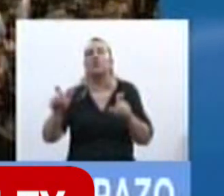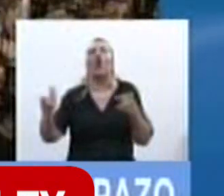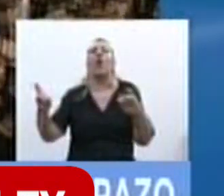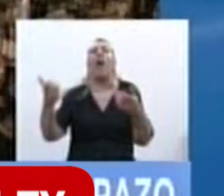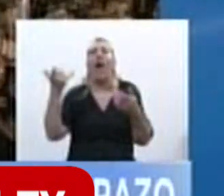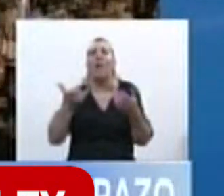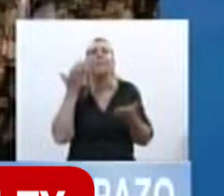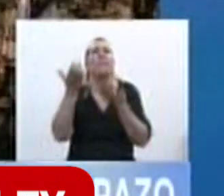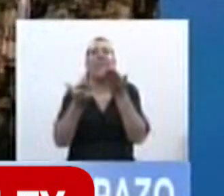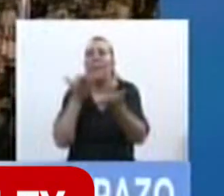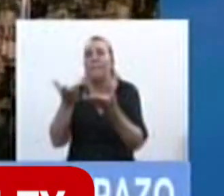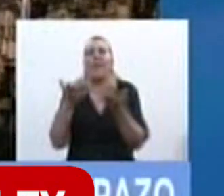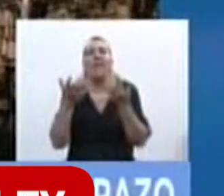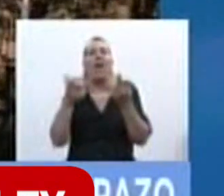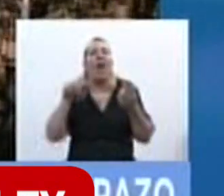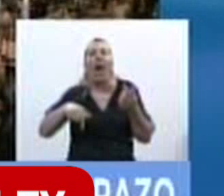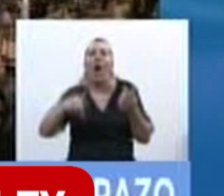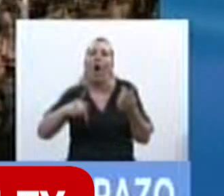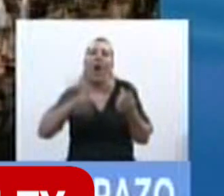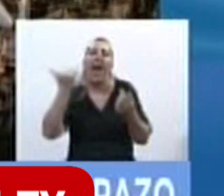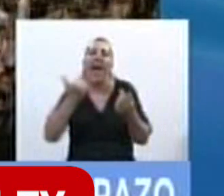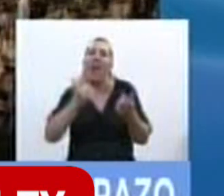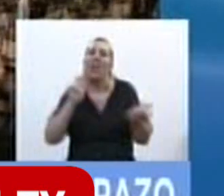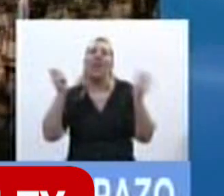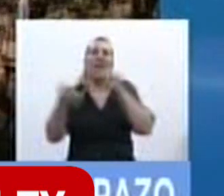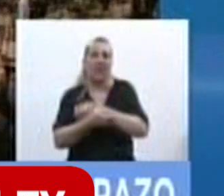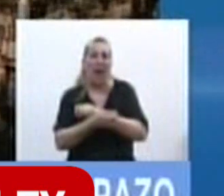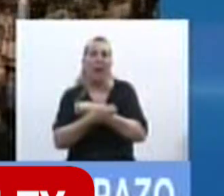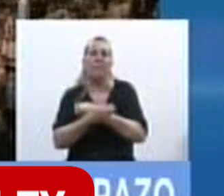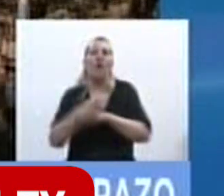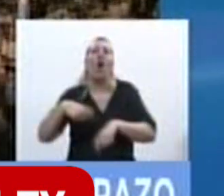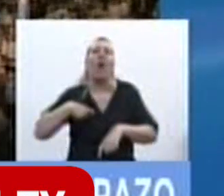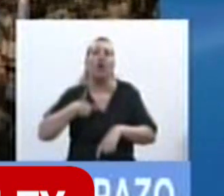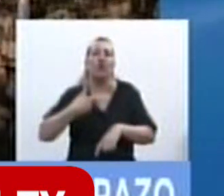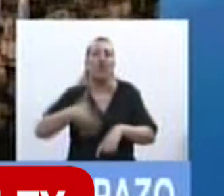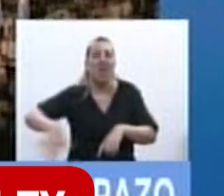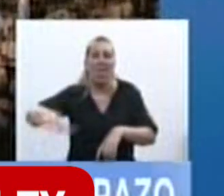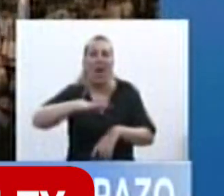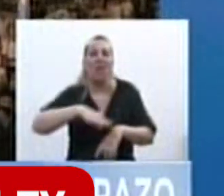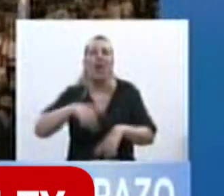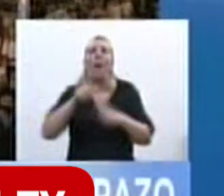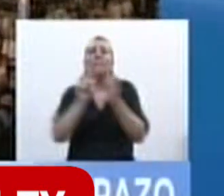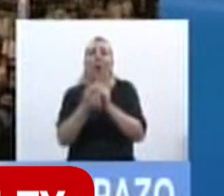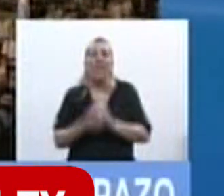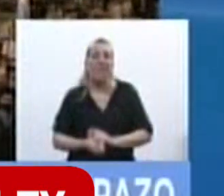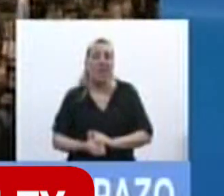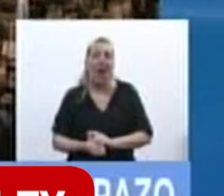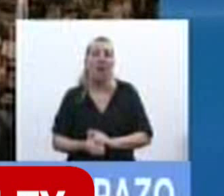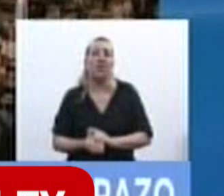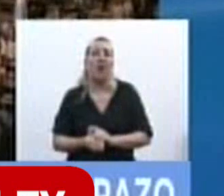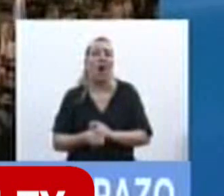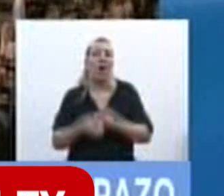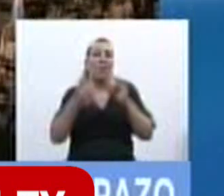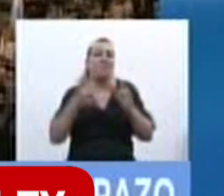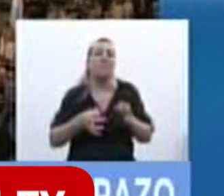y a todo un cambio que se está dando en nuestra sociedad y con las modificaciones ya sea en el veto